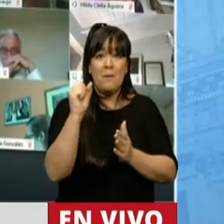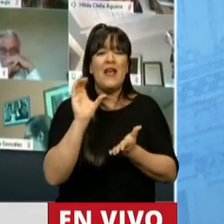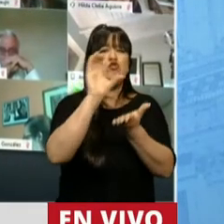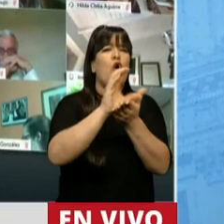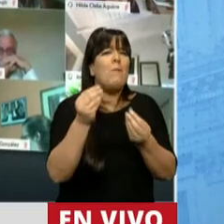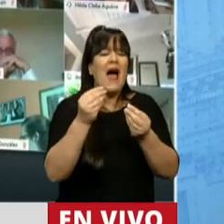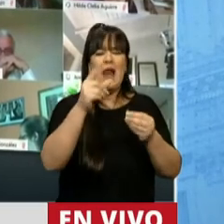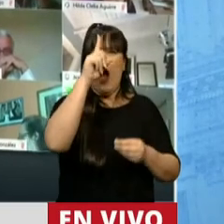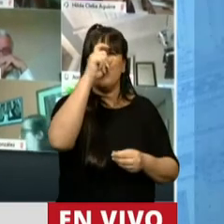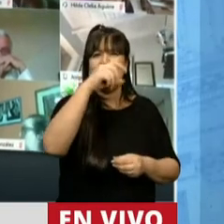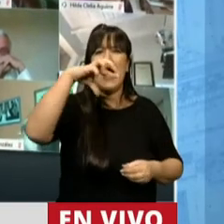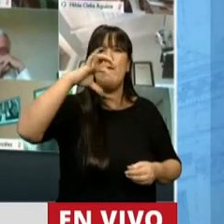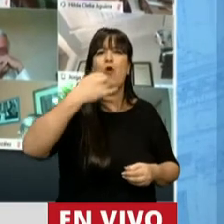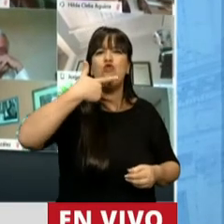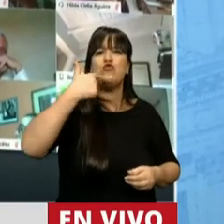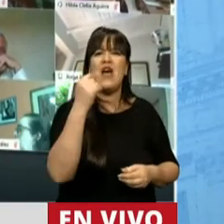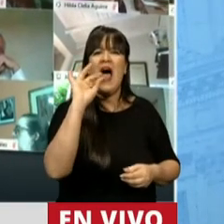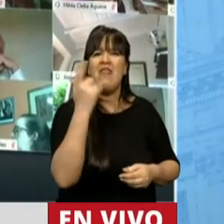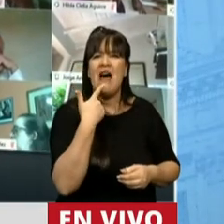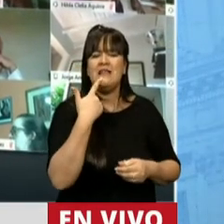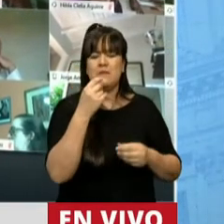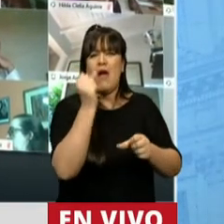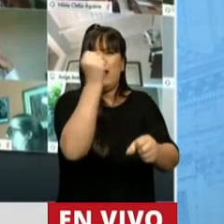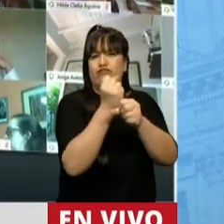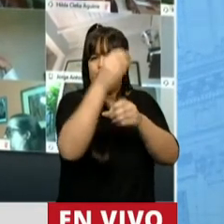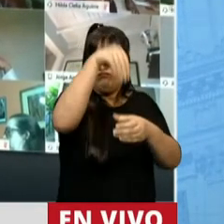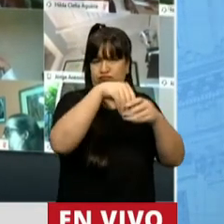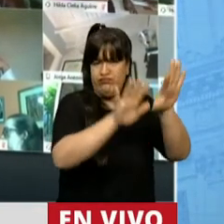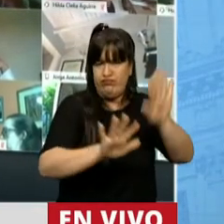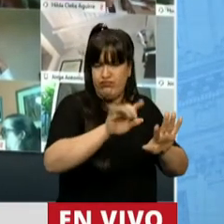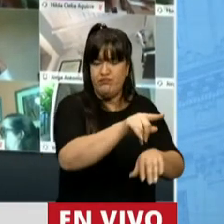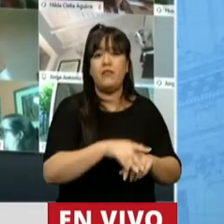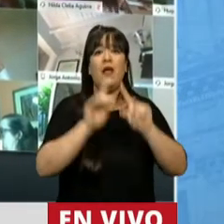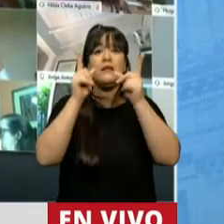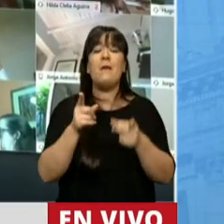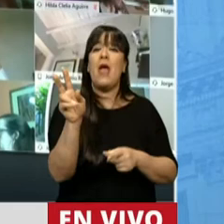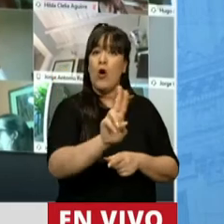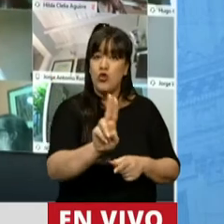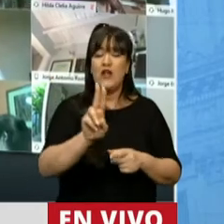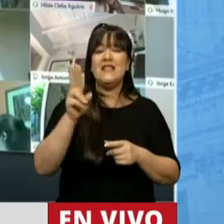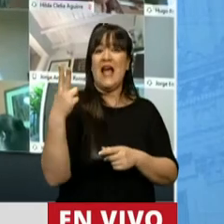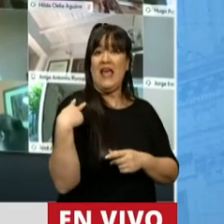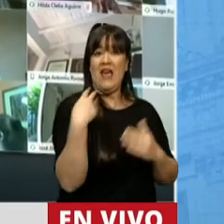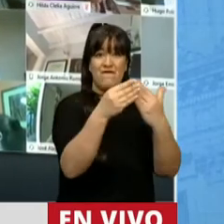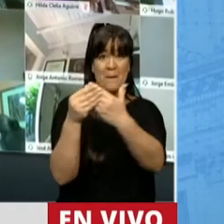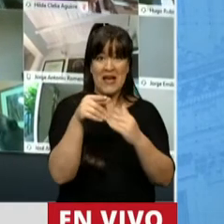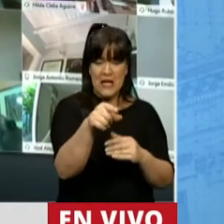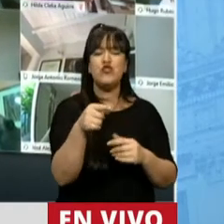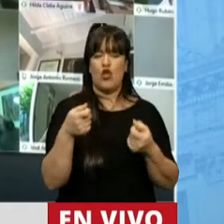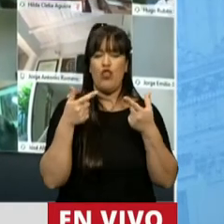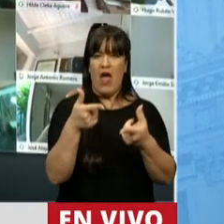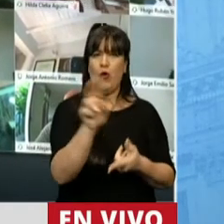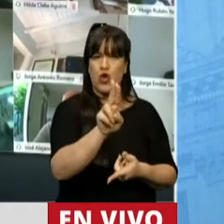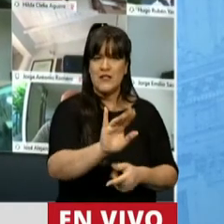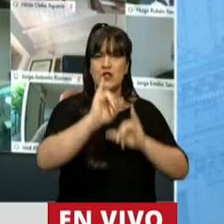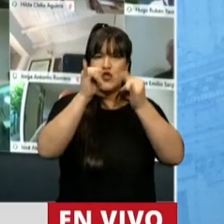para complementar la cobertura de sus necesidades operativas. Se autoriza al Jefe de Gabinete de Ministros a disponer las acciones